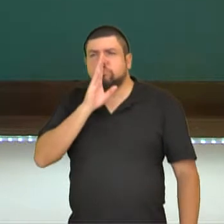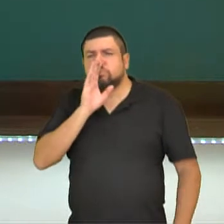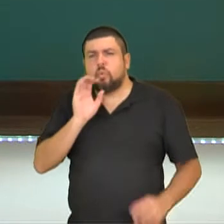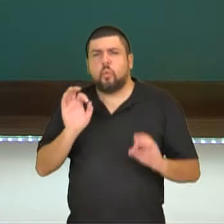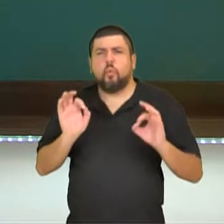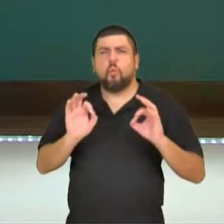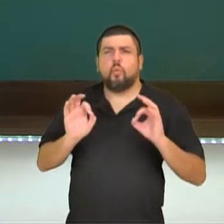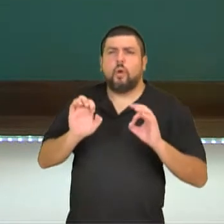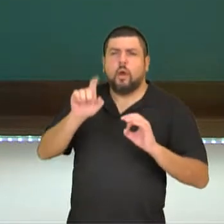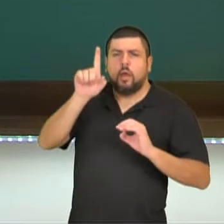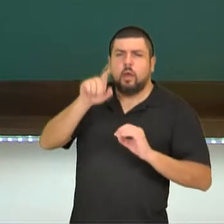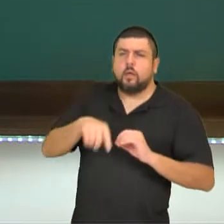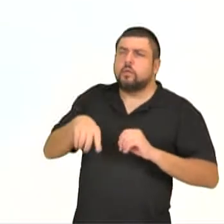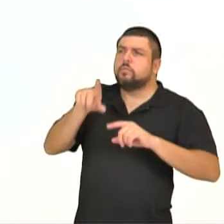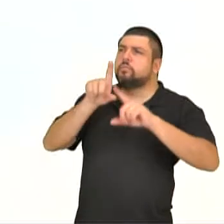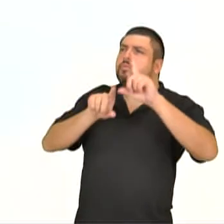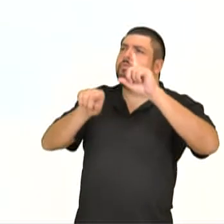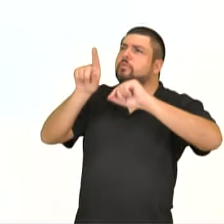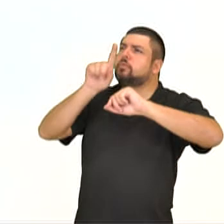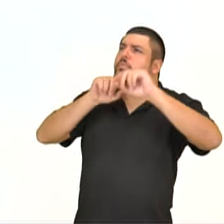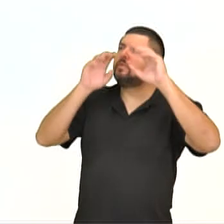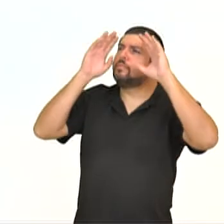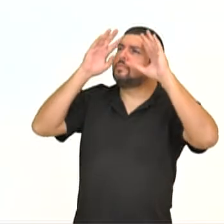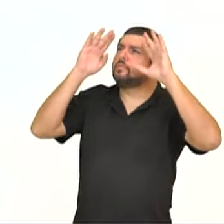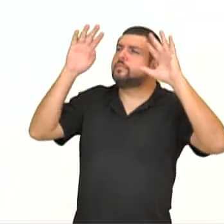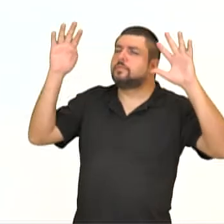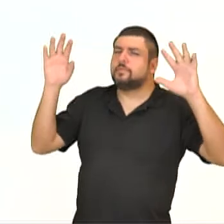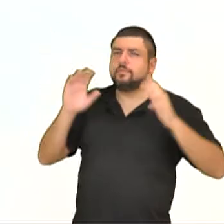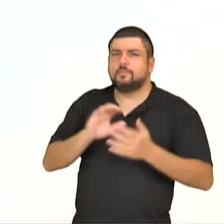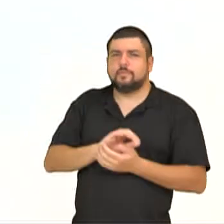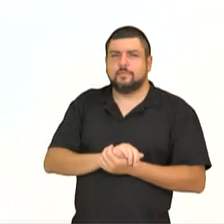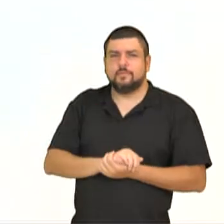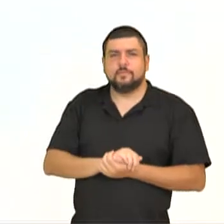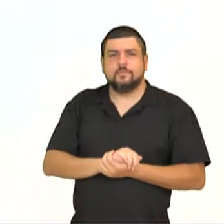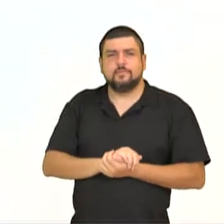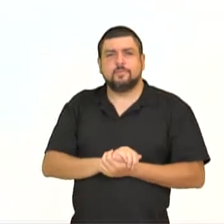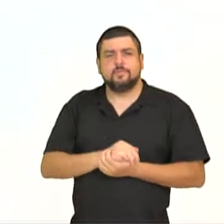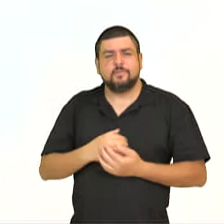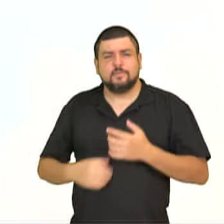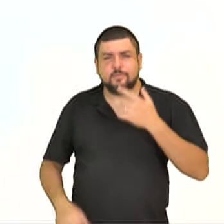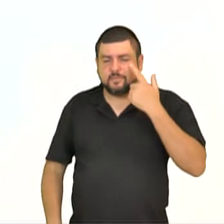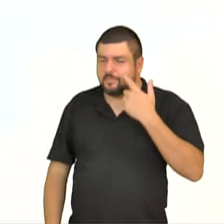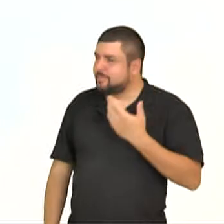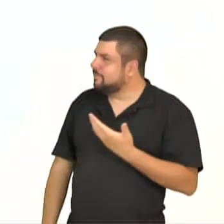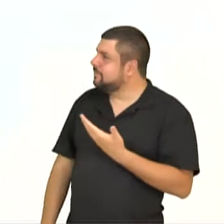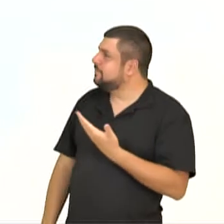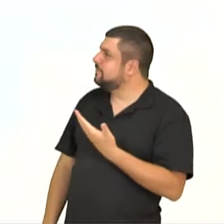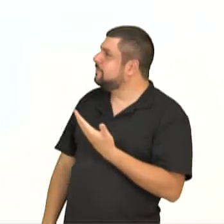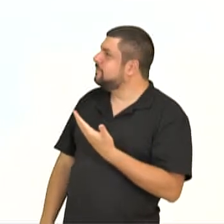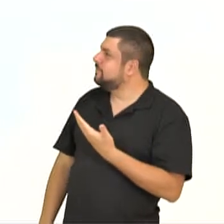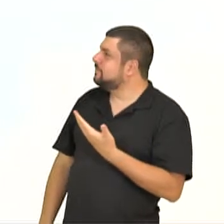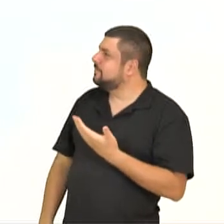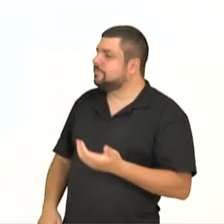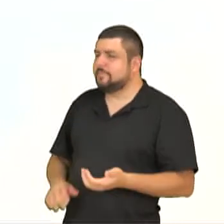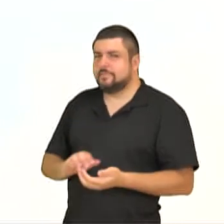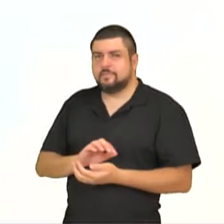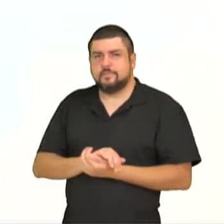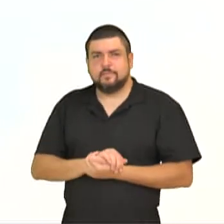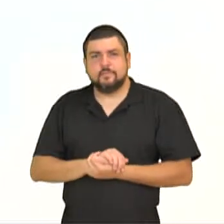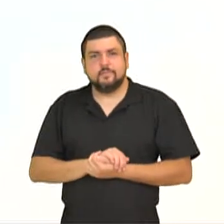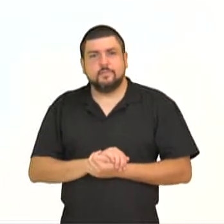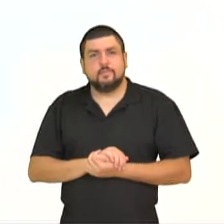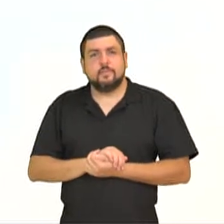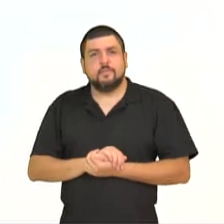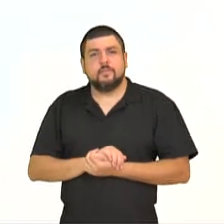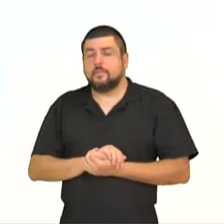Elena Colody. Elena Colody se convirtió en una de las poetas más